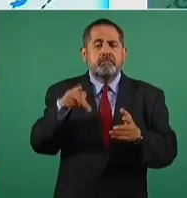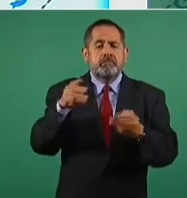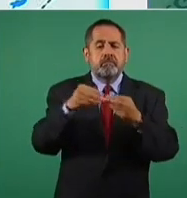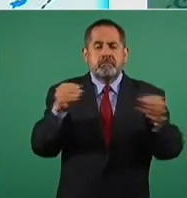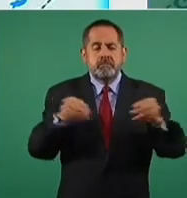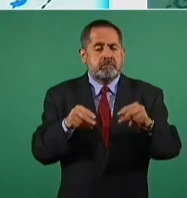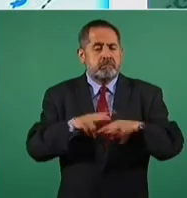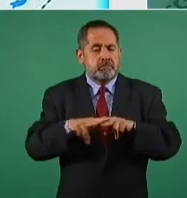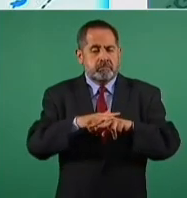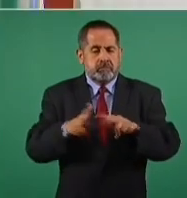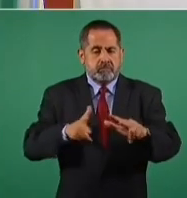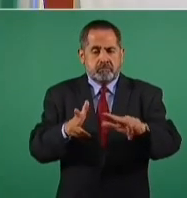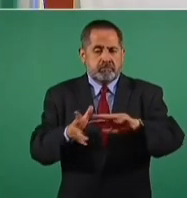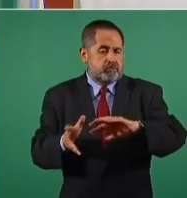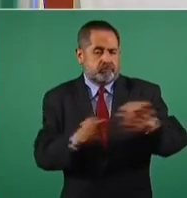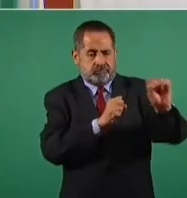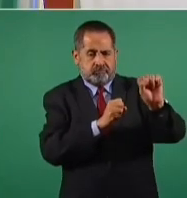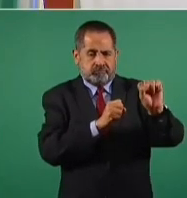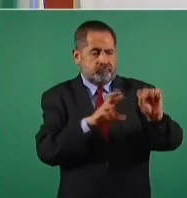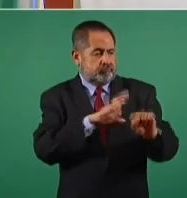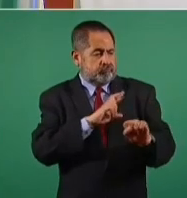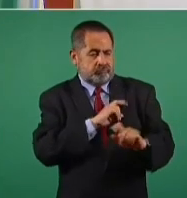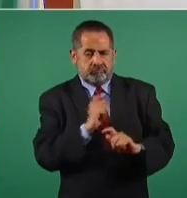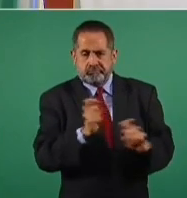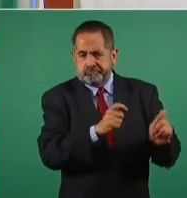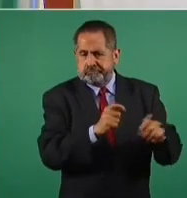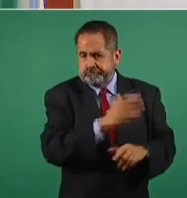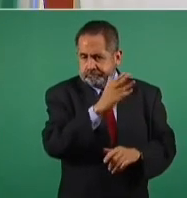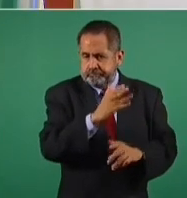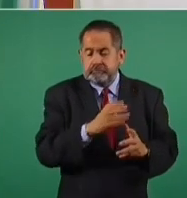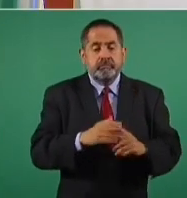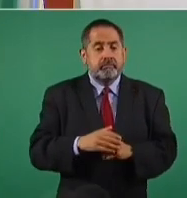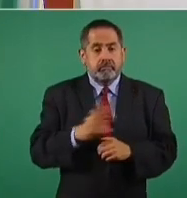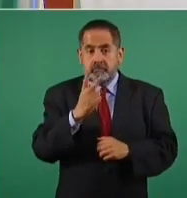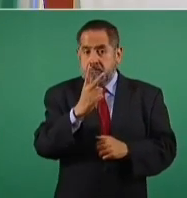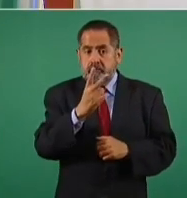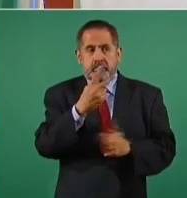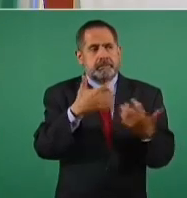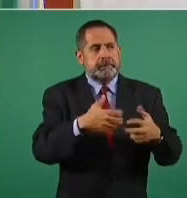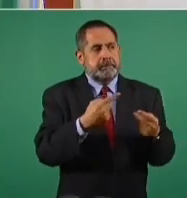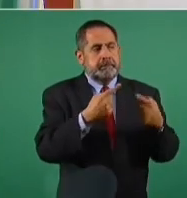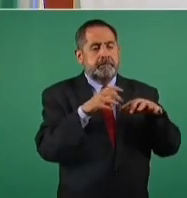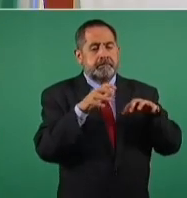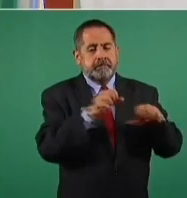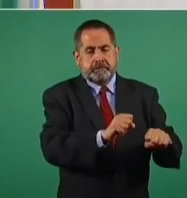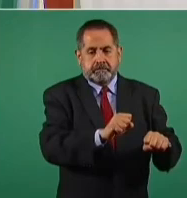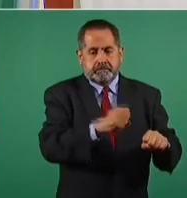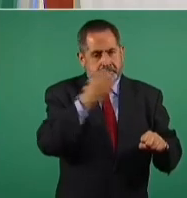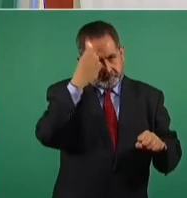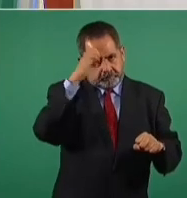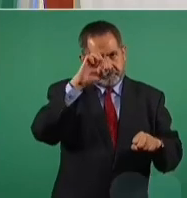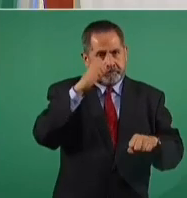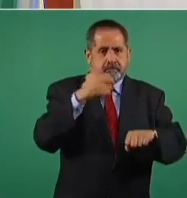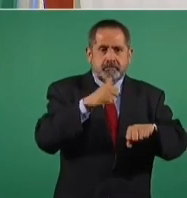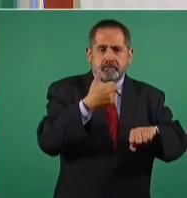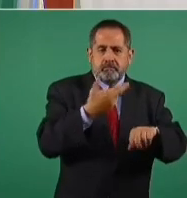de vías férreas privatizadas, dos grandes empresas extranjeras.